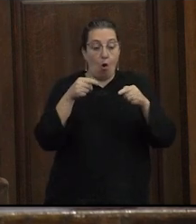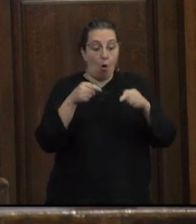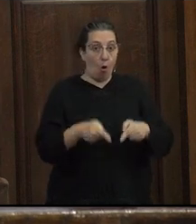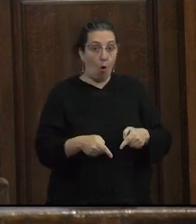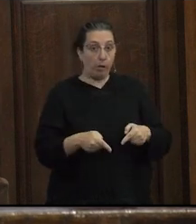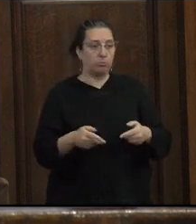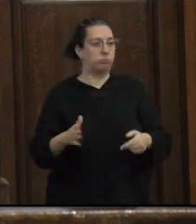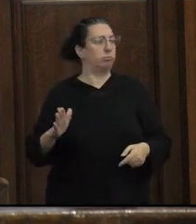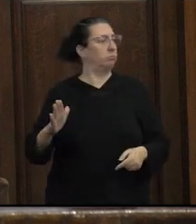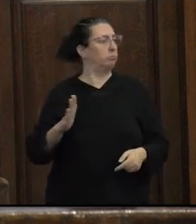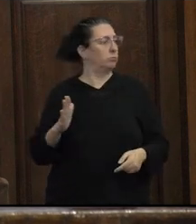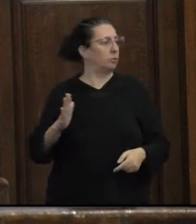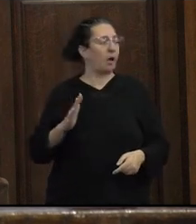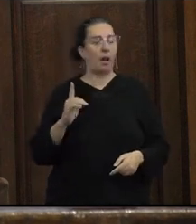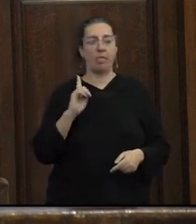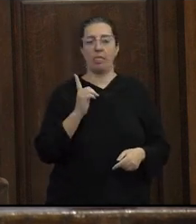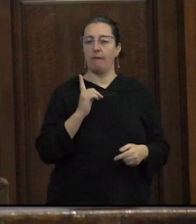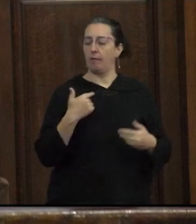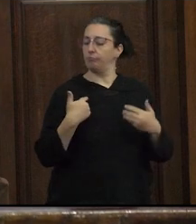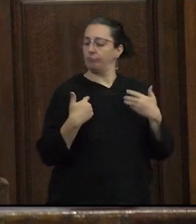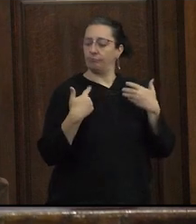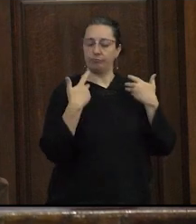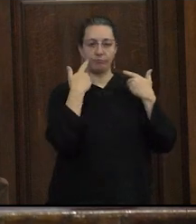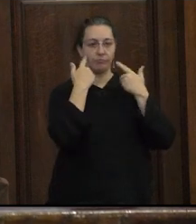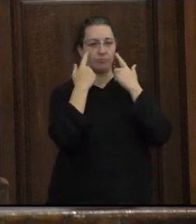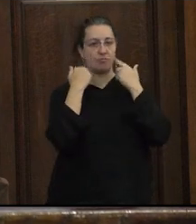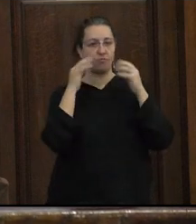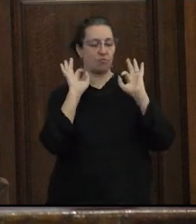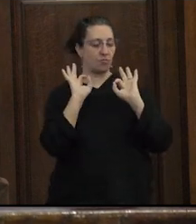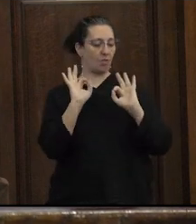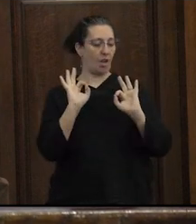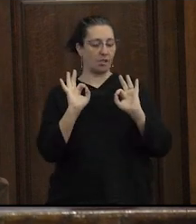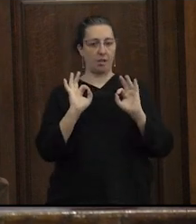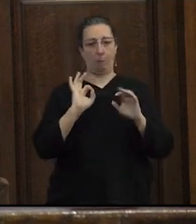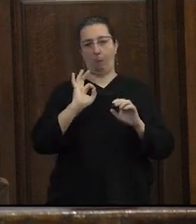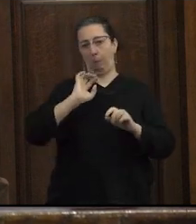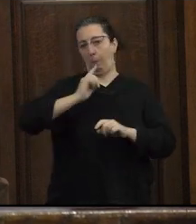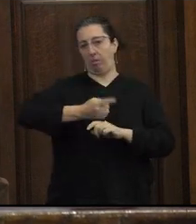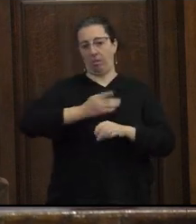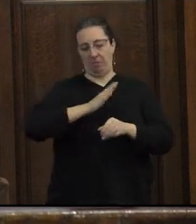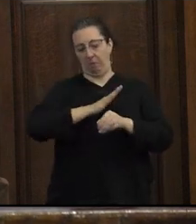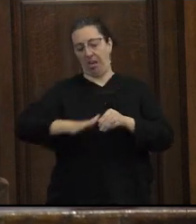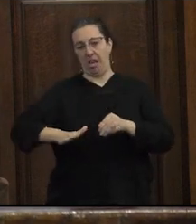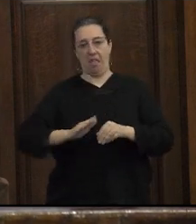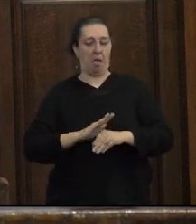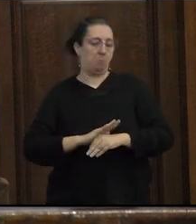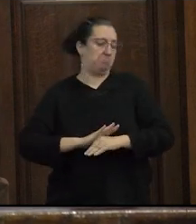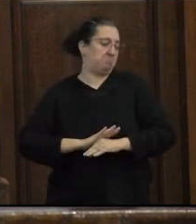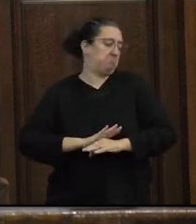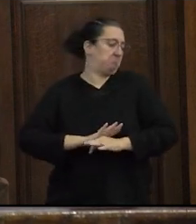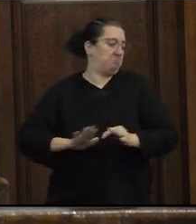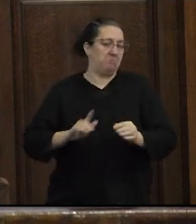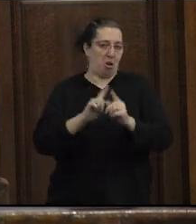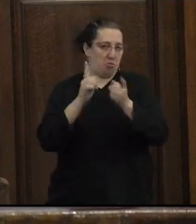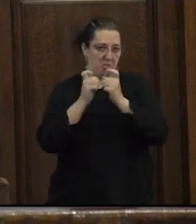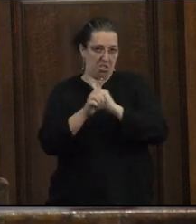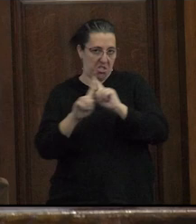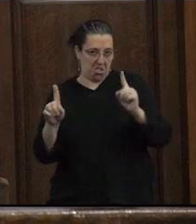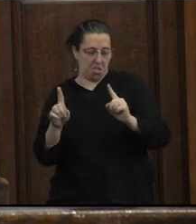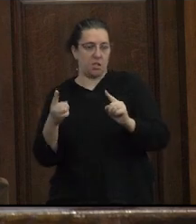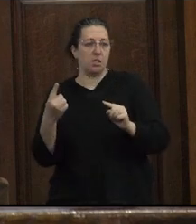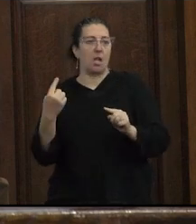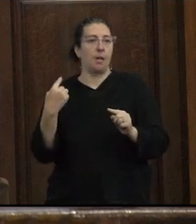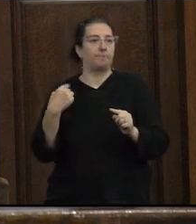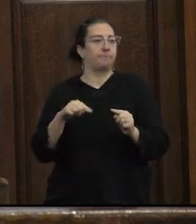hoy la mujer que tiene que ser sexy ya el mandato de la virginidad ha perdido vigencia las